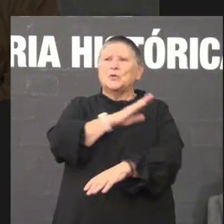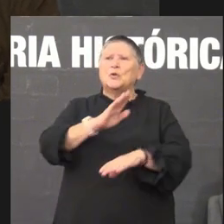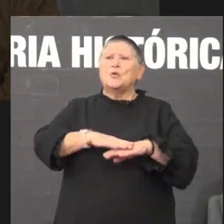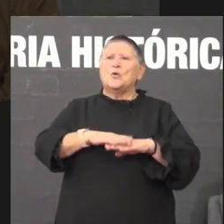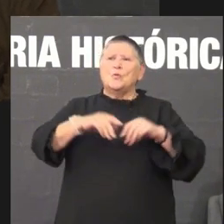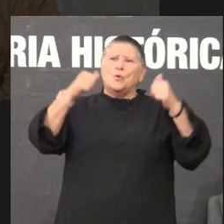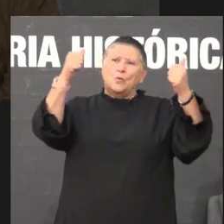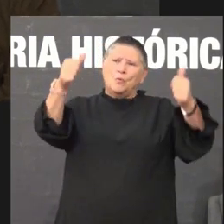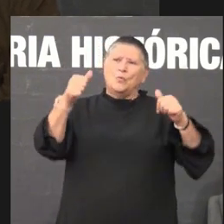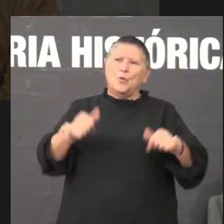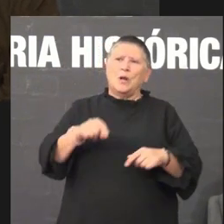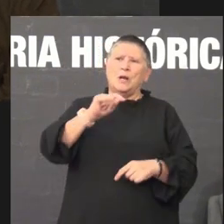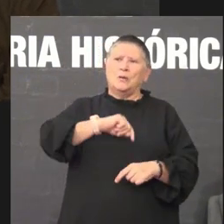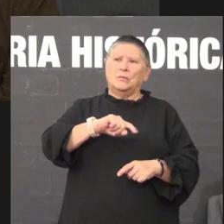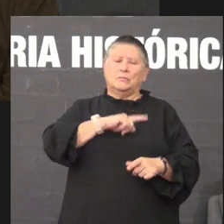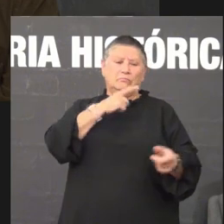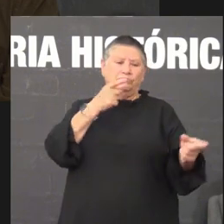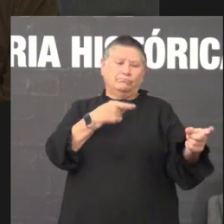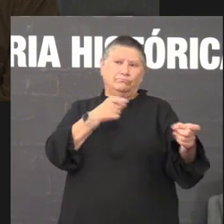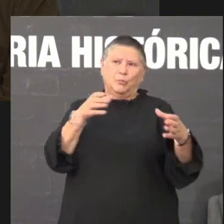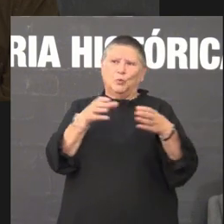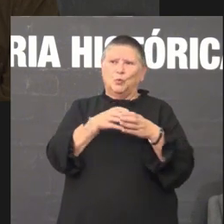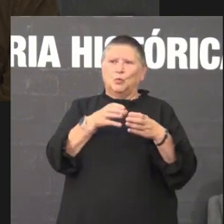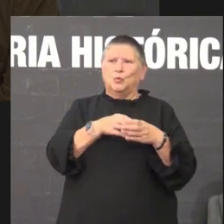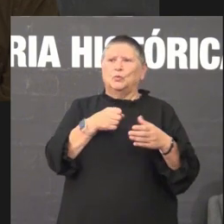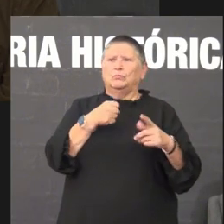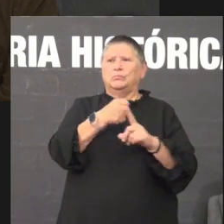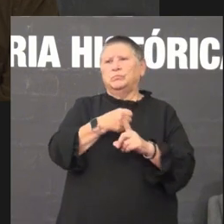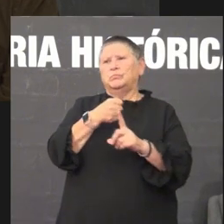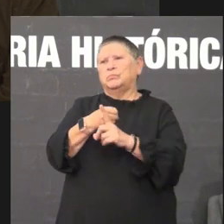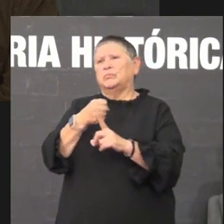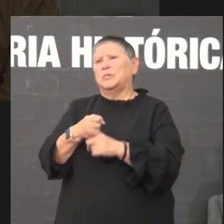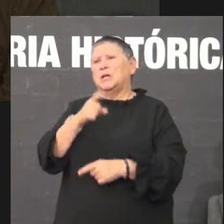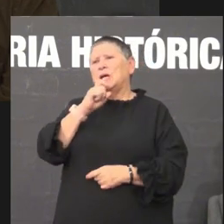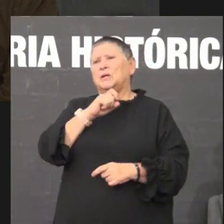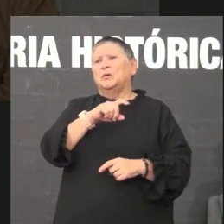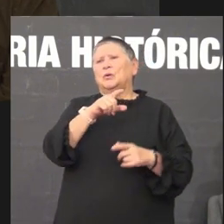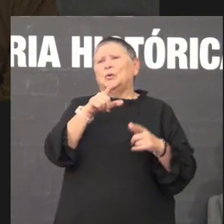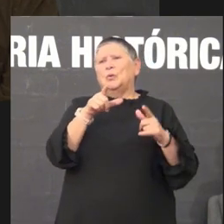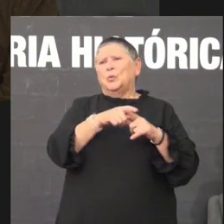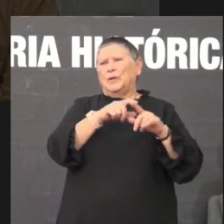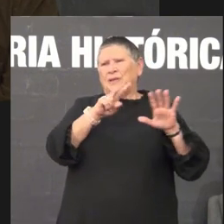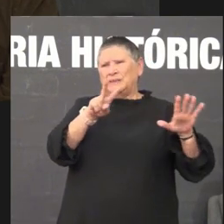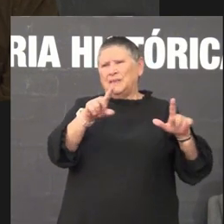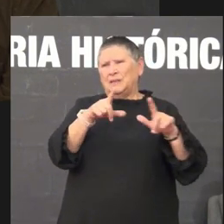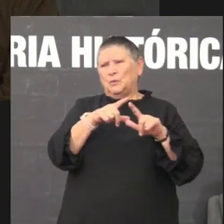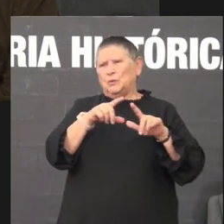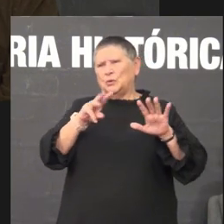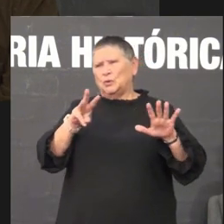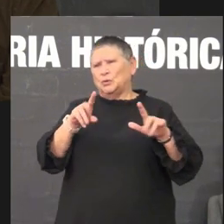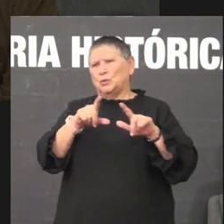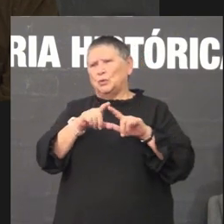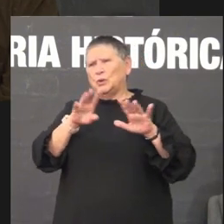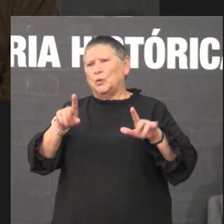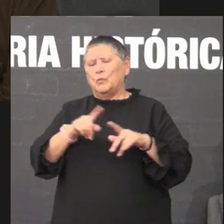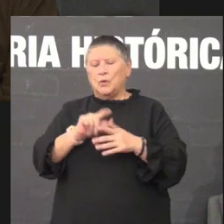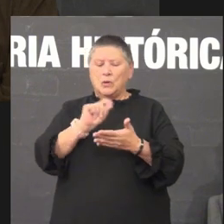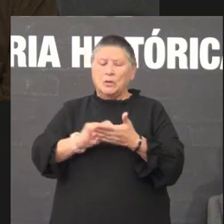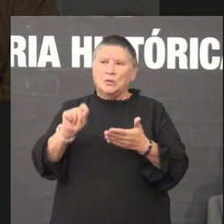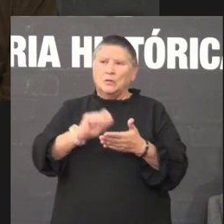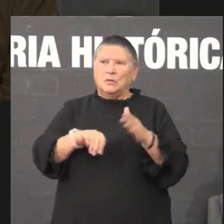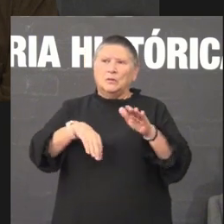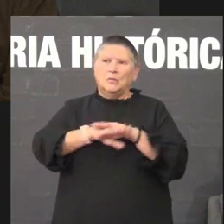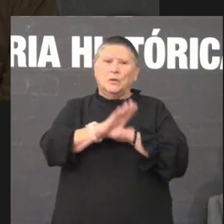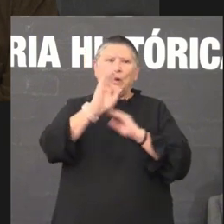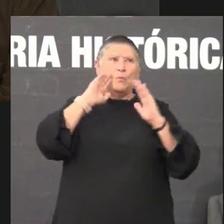dos destacamentos guerrilleiros sobre todo ano 47 48 49 son sornais escritos no monte ou nas casas da acollida